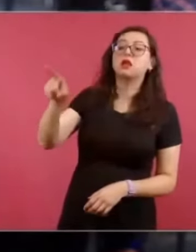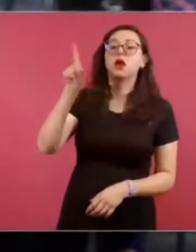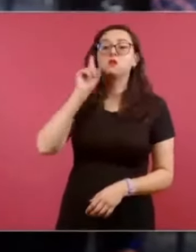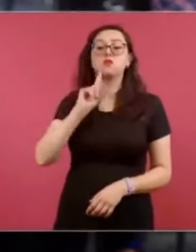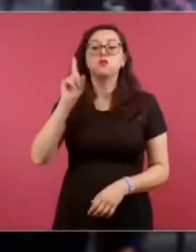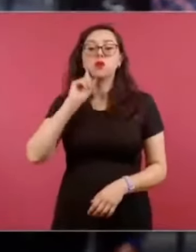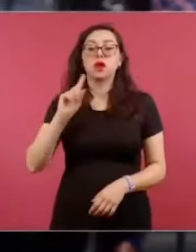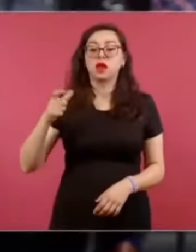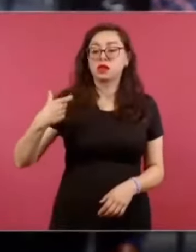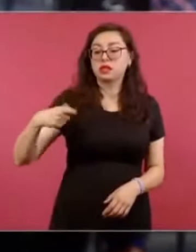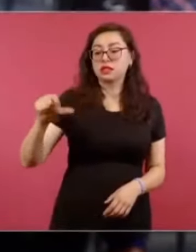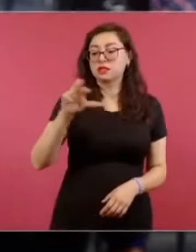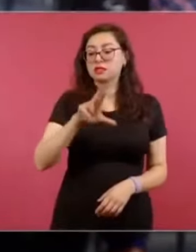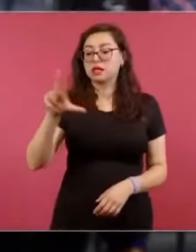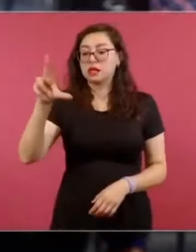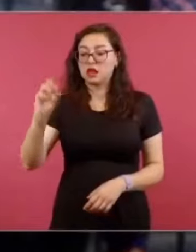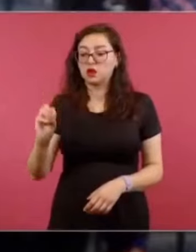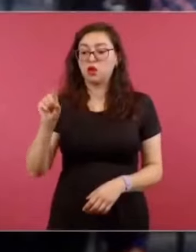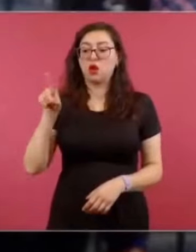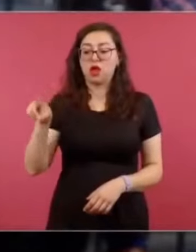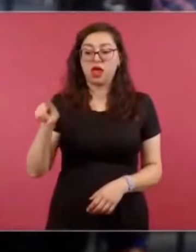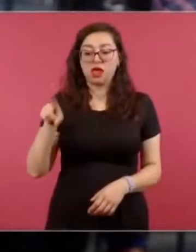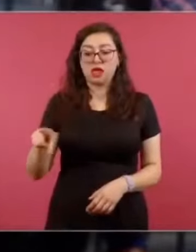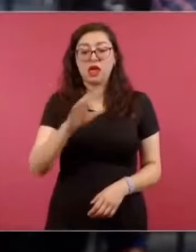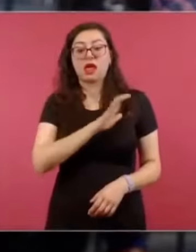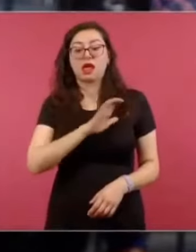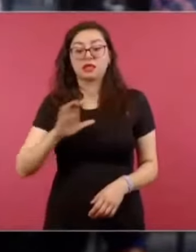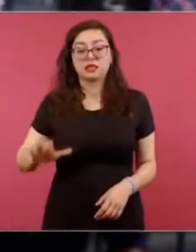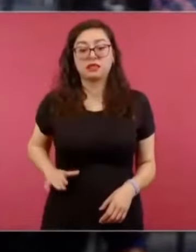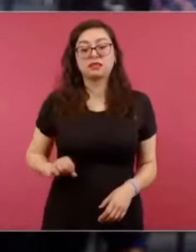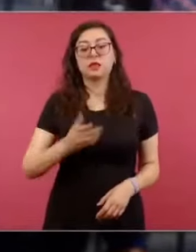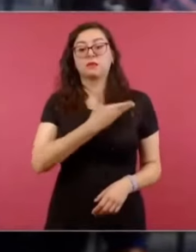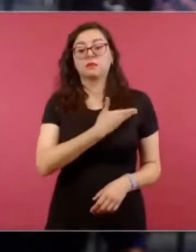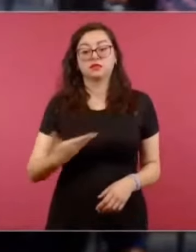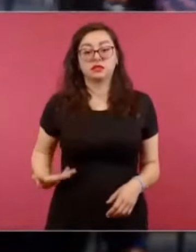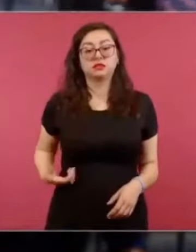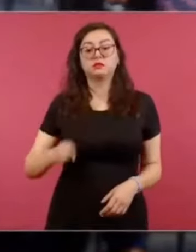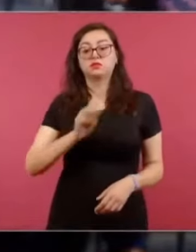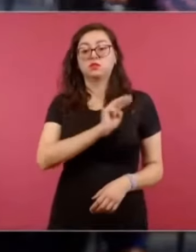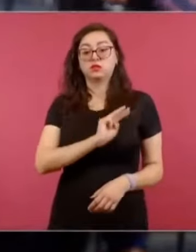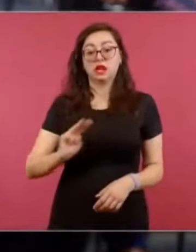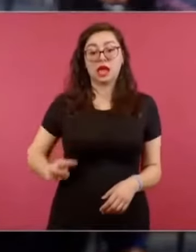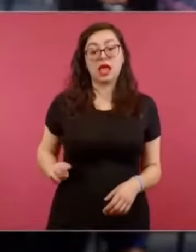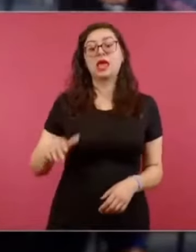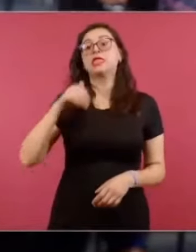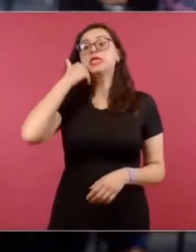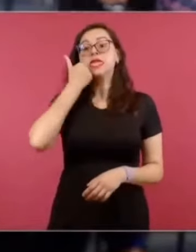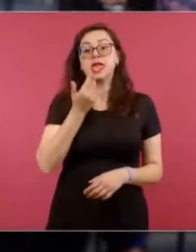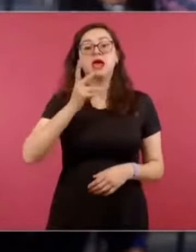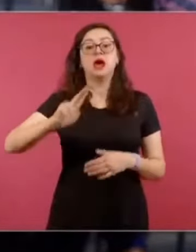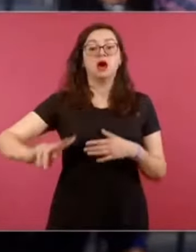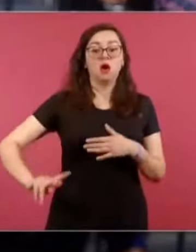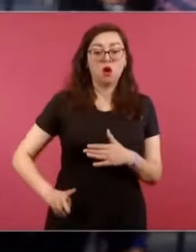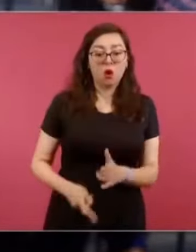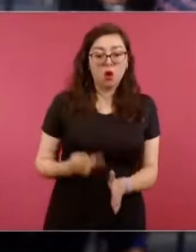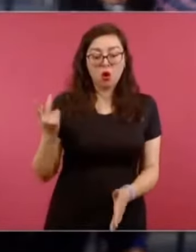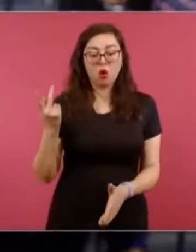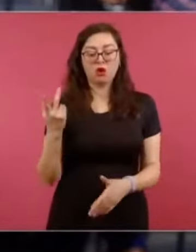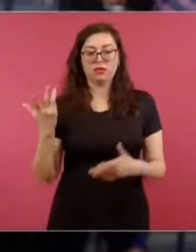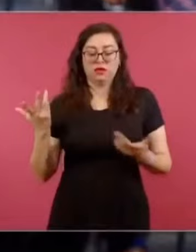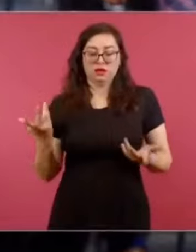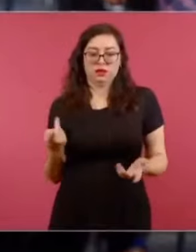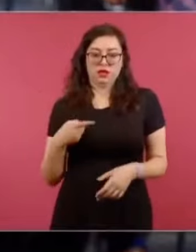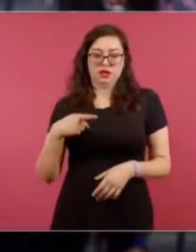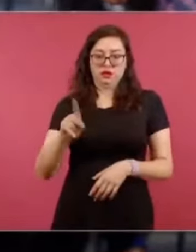actualmente presidenta municipal y que aún así busca la reelección, porque al menos en auditorias